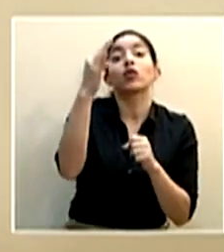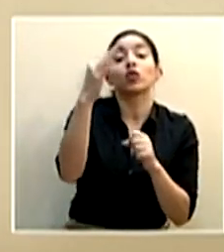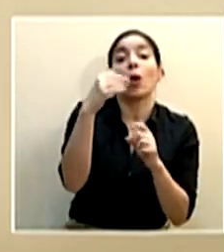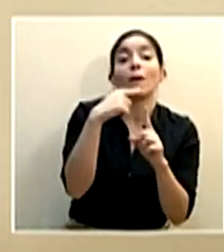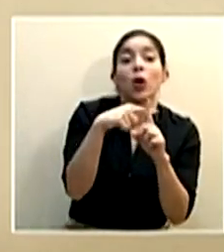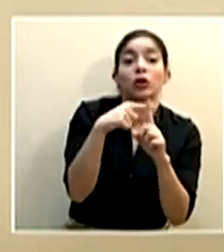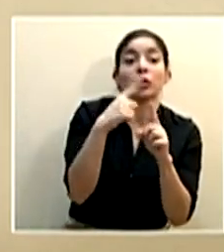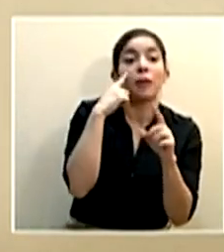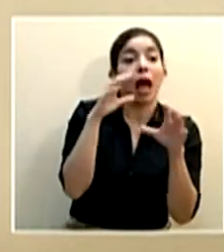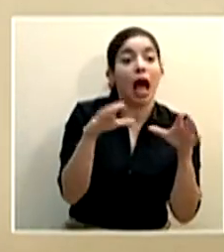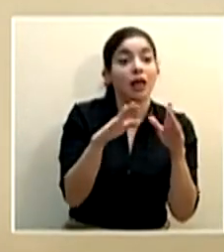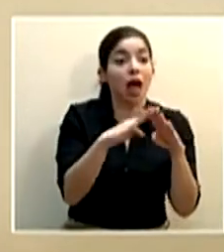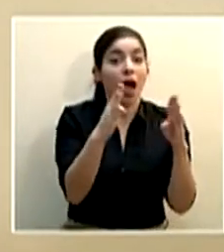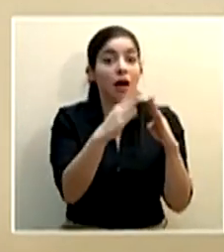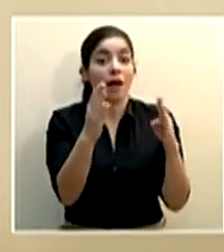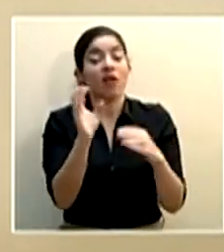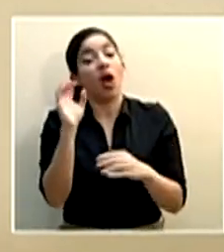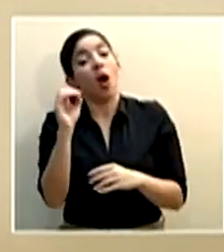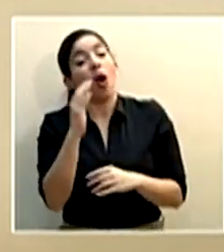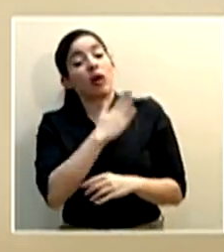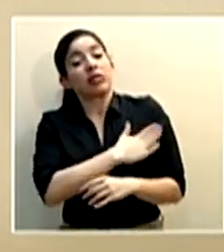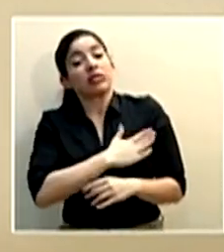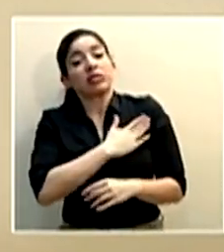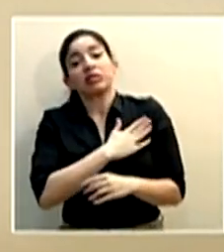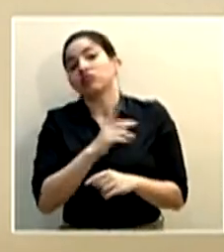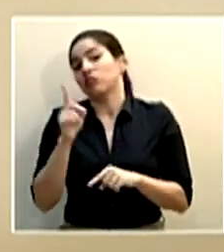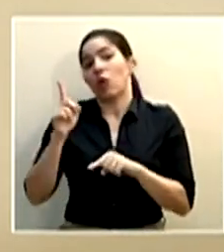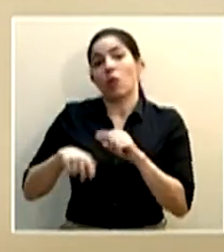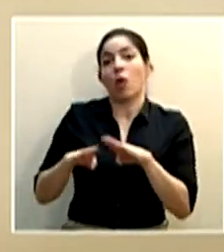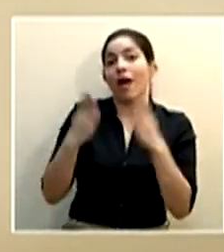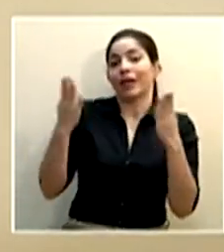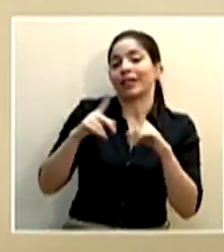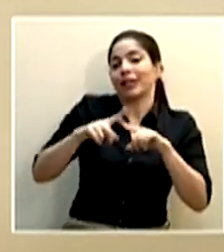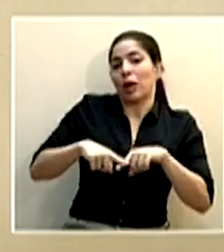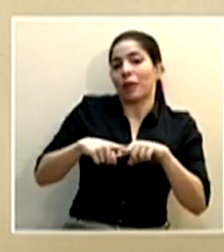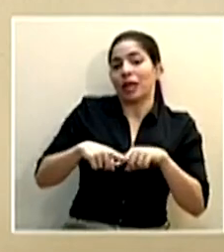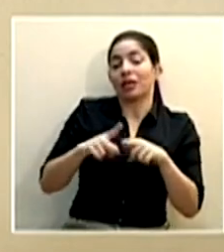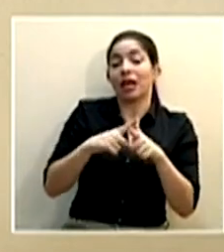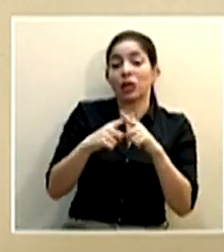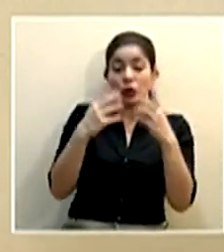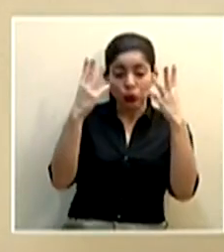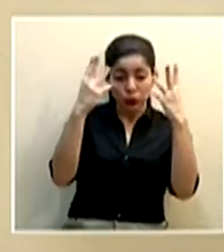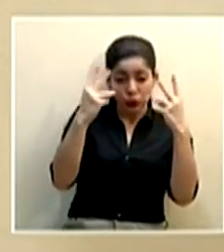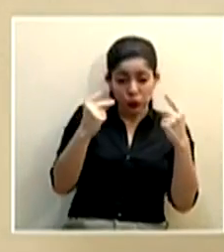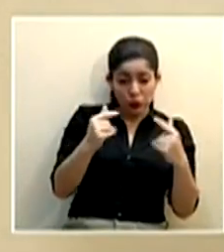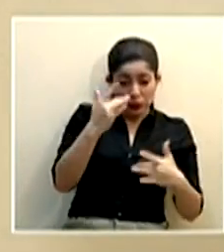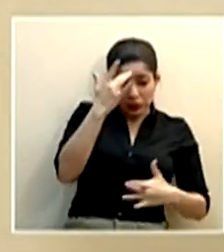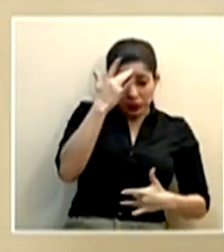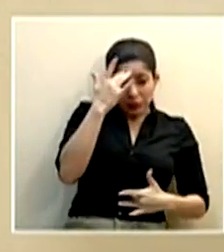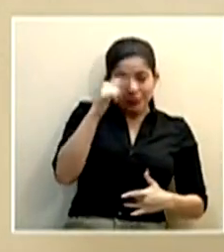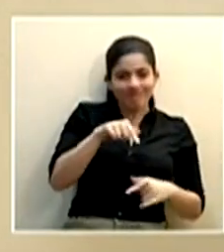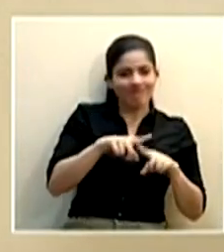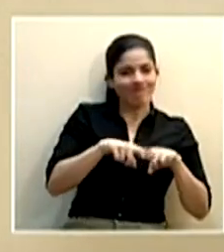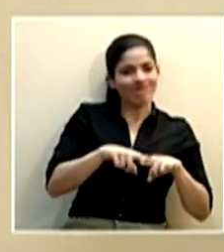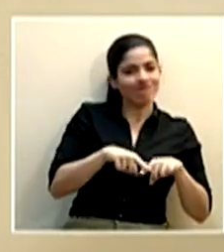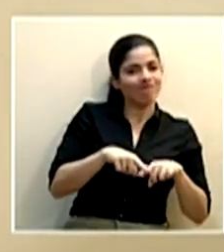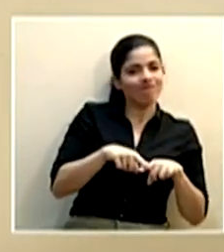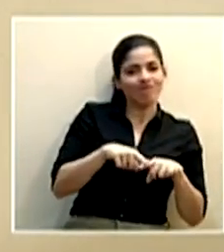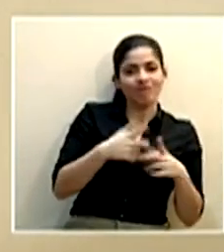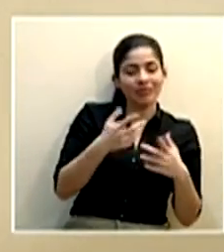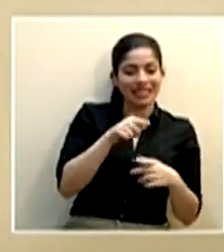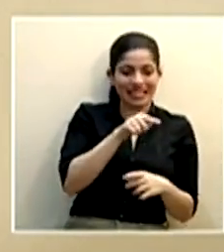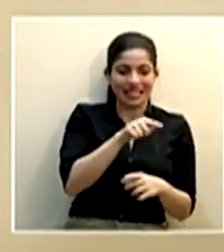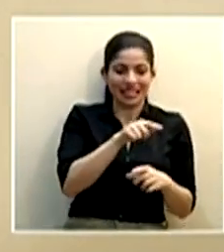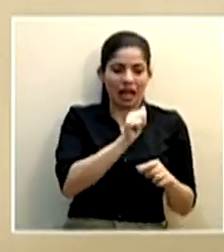retomar más actividades o puede ser que lamentablemente no lo hagamos y la estimación de casos eso va a depender mucho justamente de